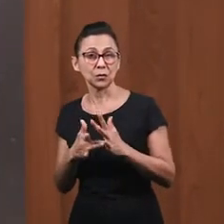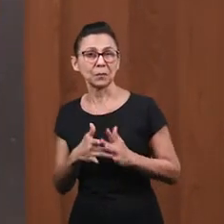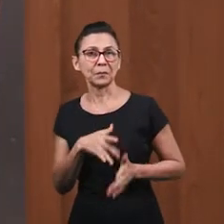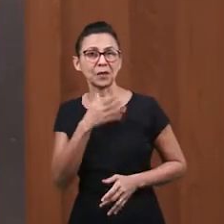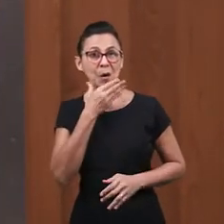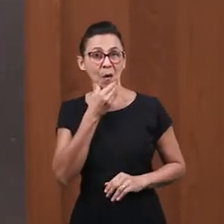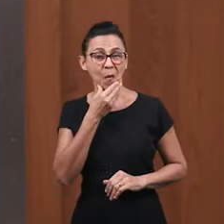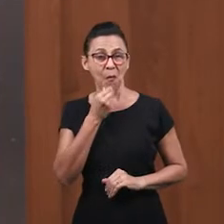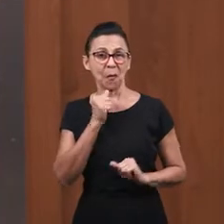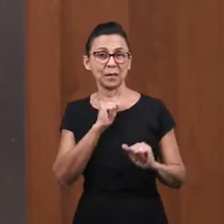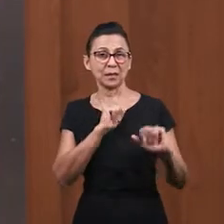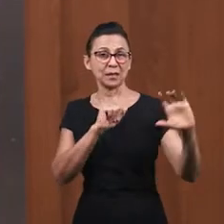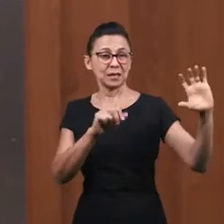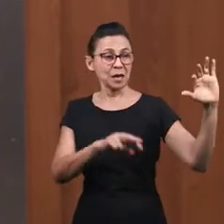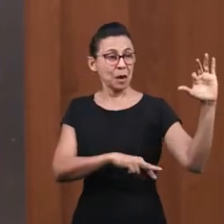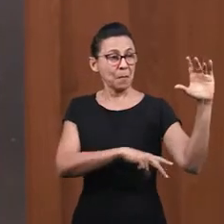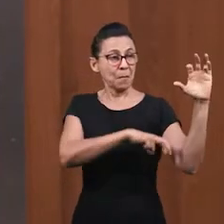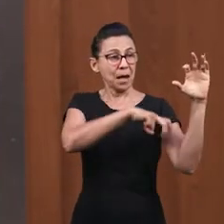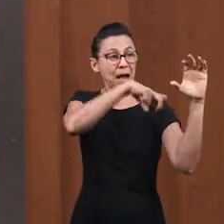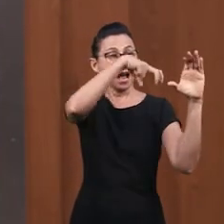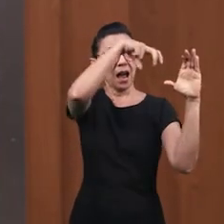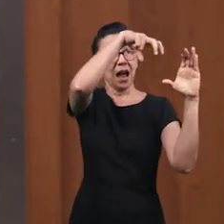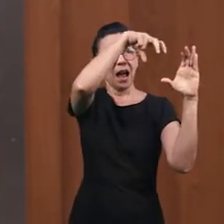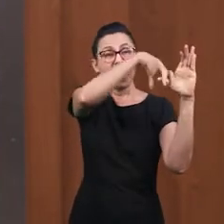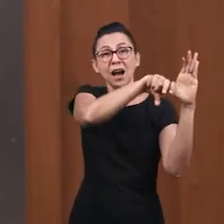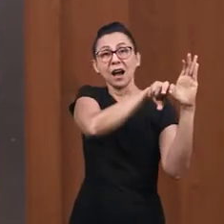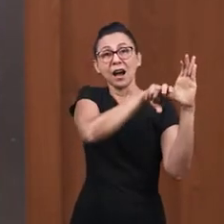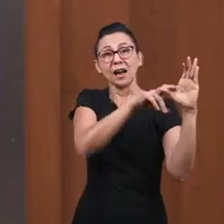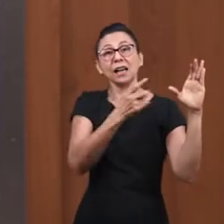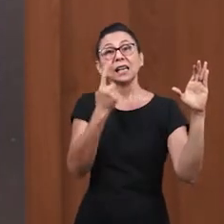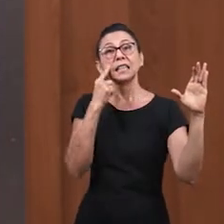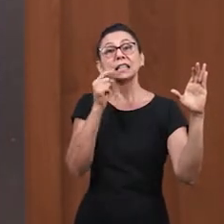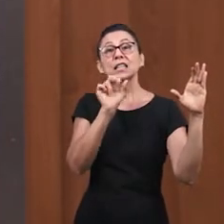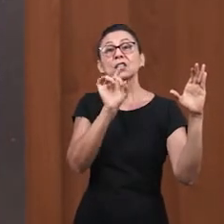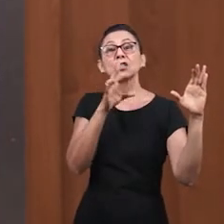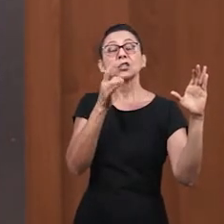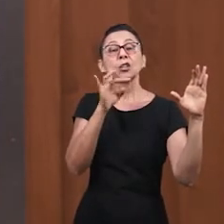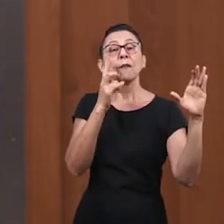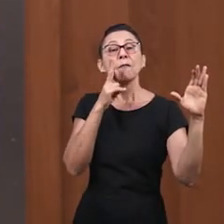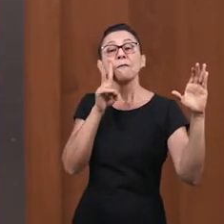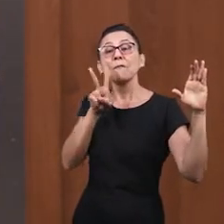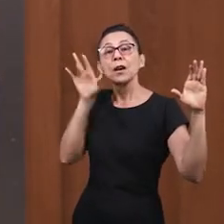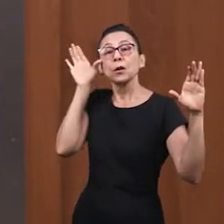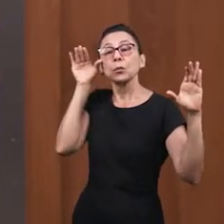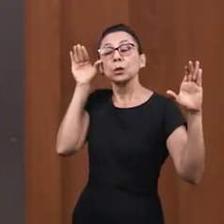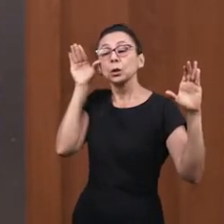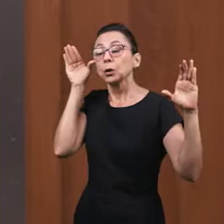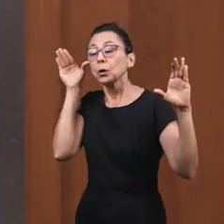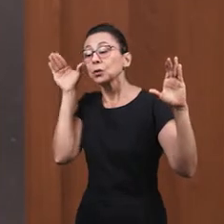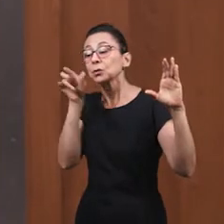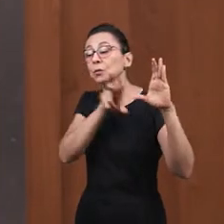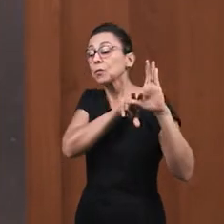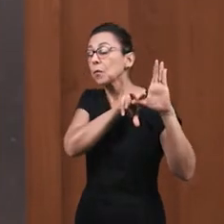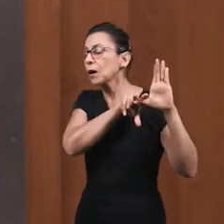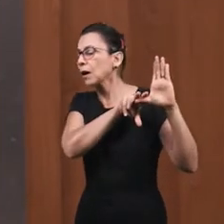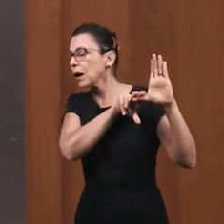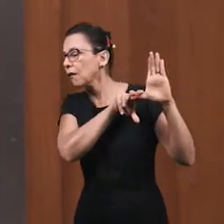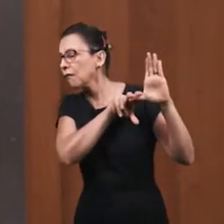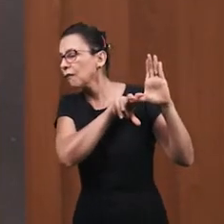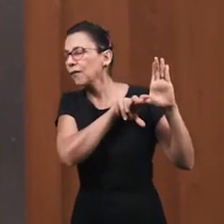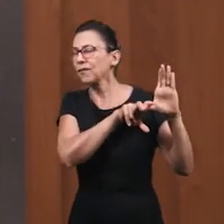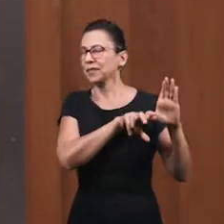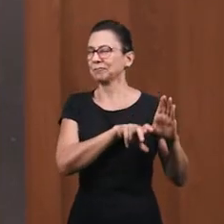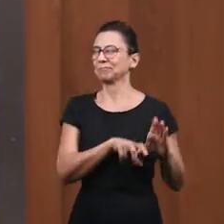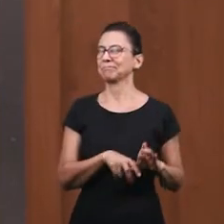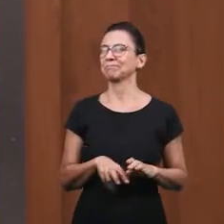Jesús Y mira Cuando Cuando Saqueo Subió Aquel árbol Psicómoro Él solo quería ver a